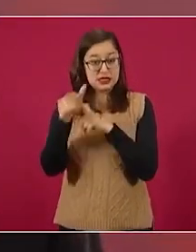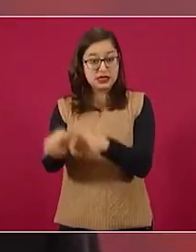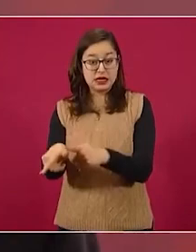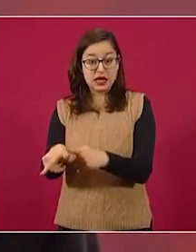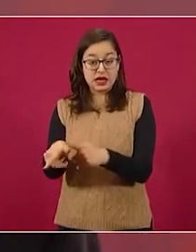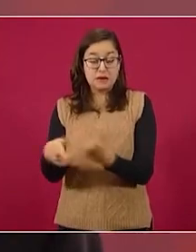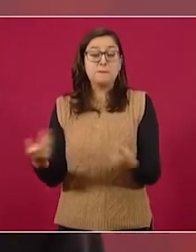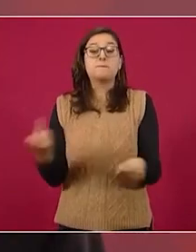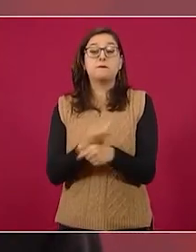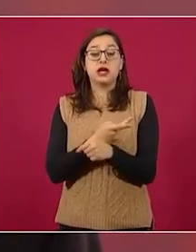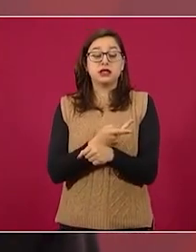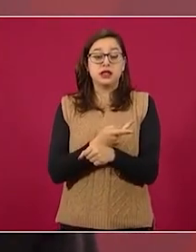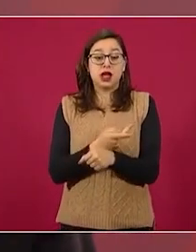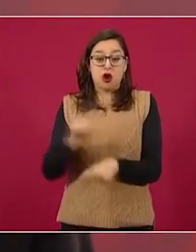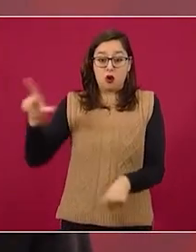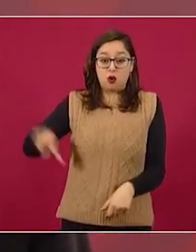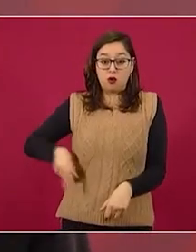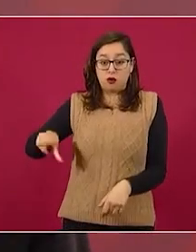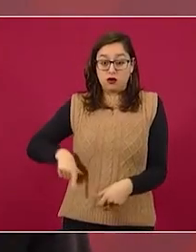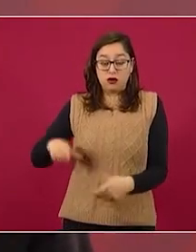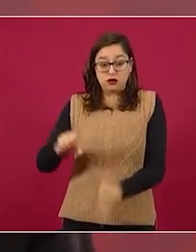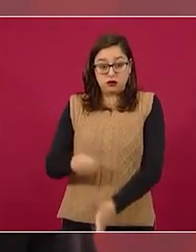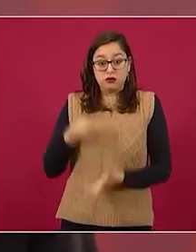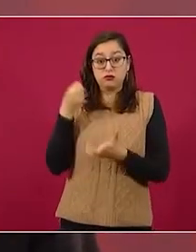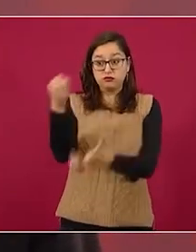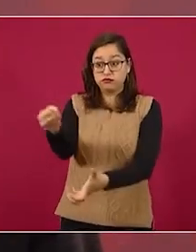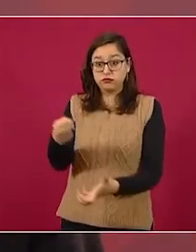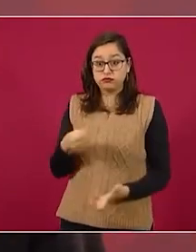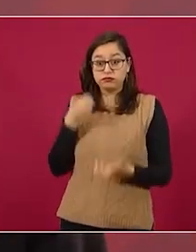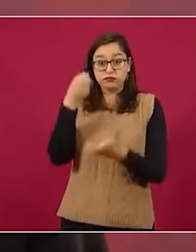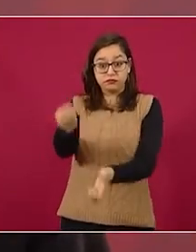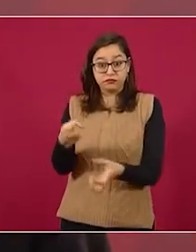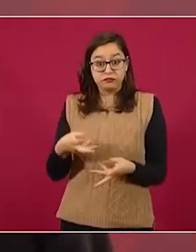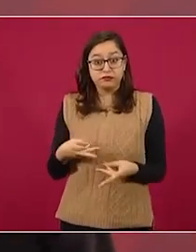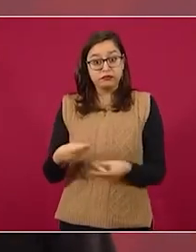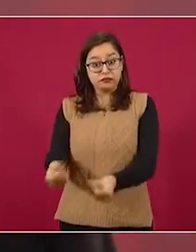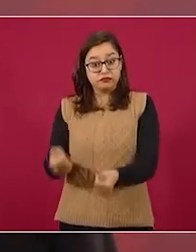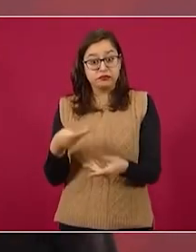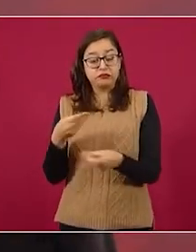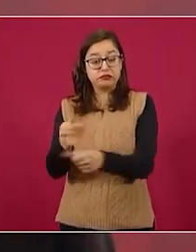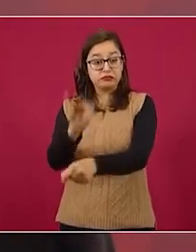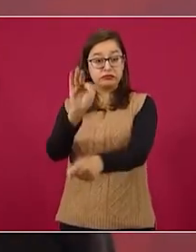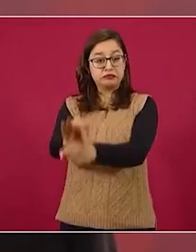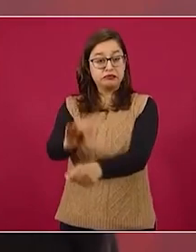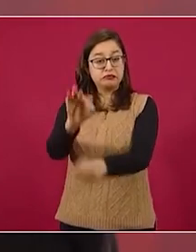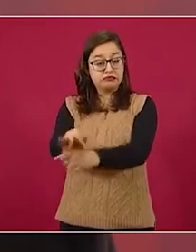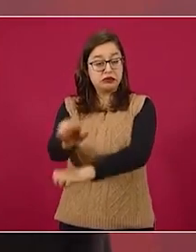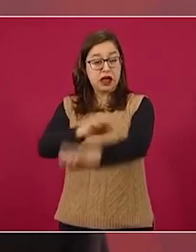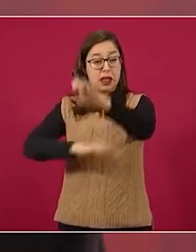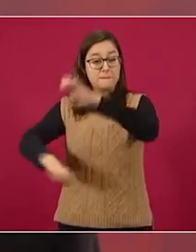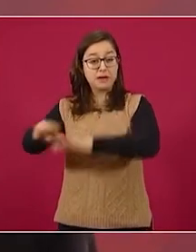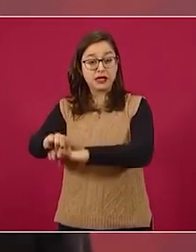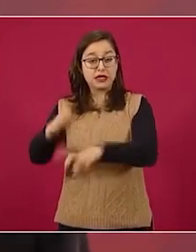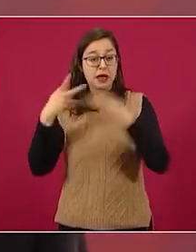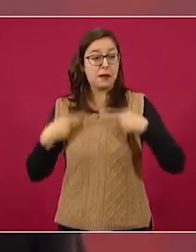dinero del presupuesto, no a los consumidores, a las empresas.